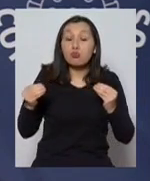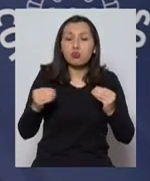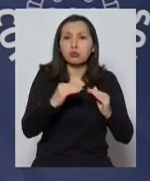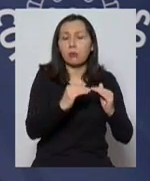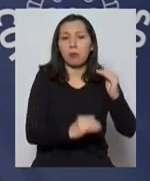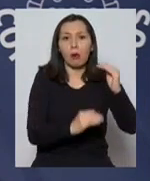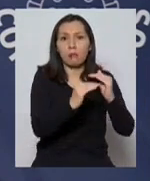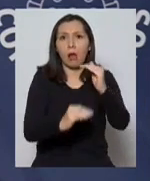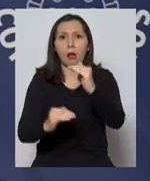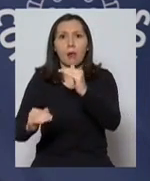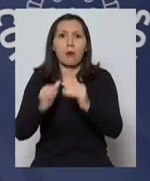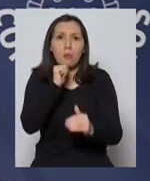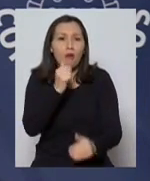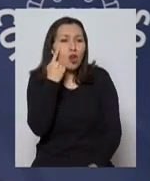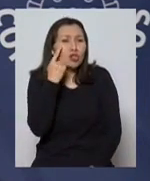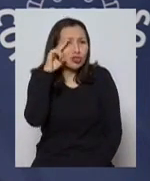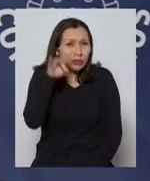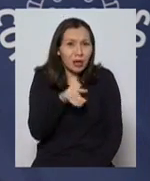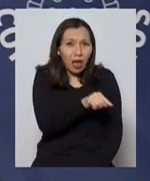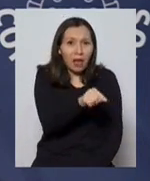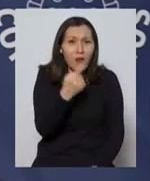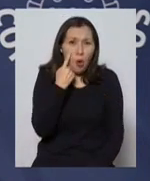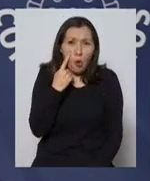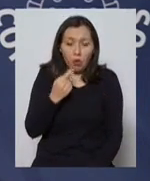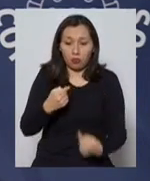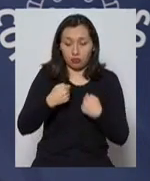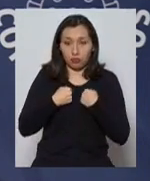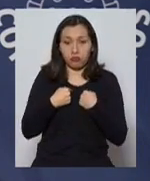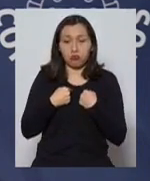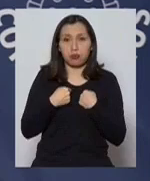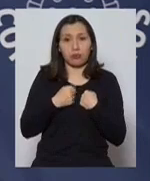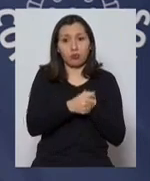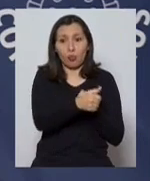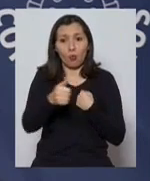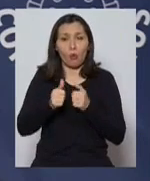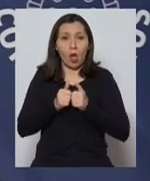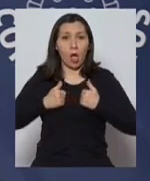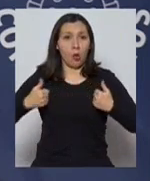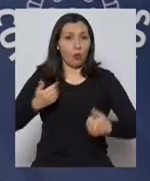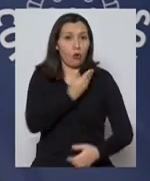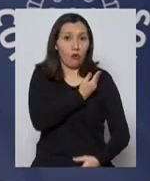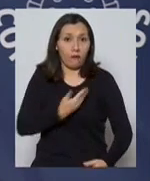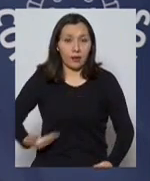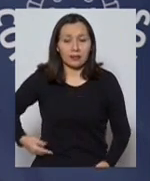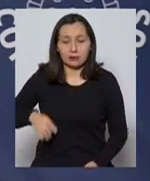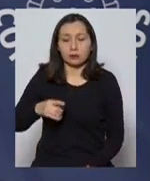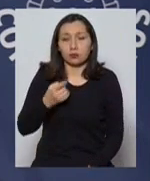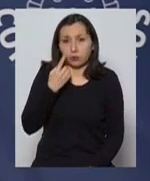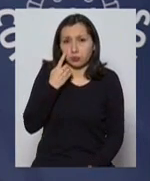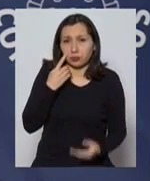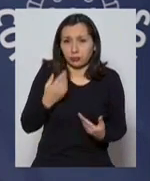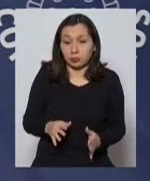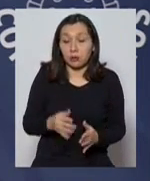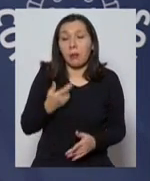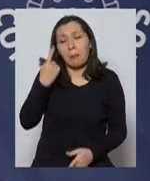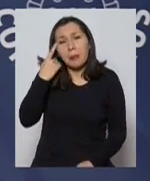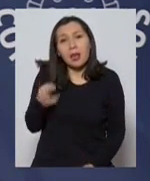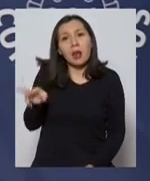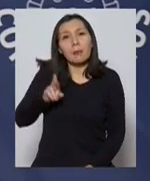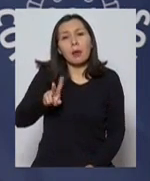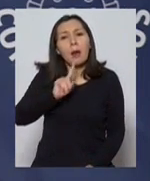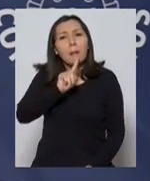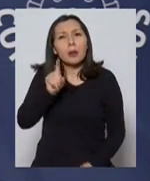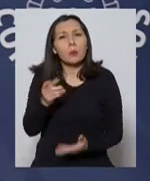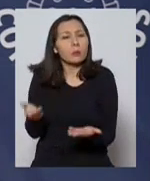inequidad y pobreza conocidos por mí, por todas las autoridades del gobierno. Pero insisto, la pregunta acá